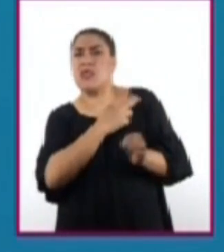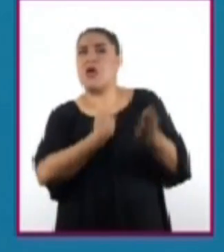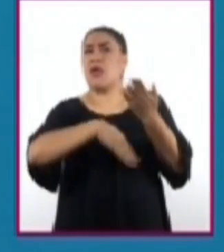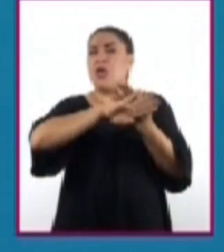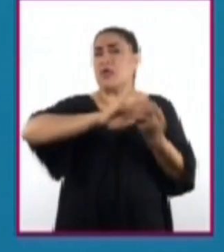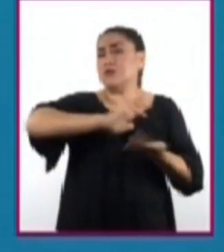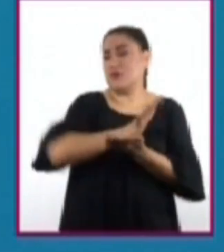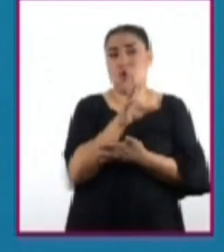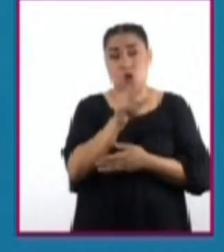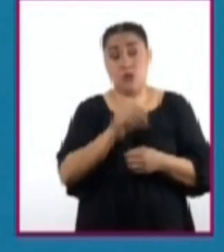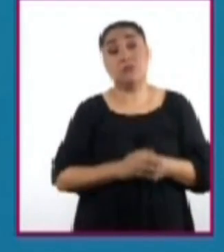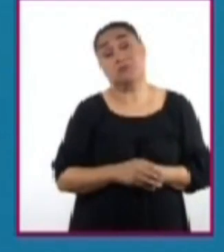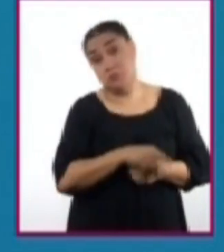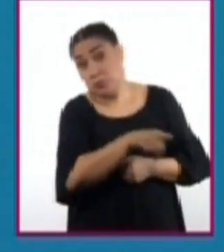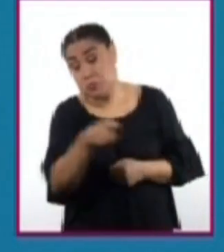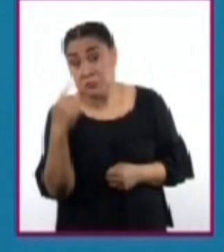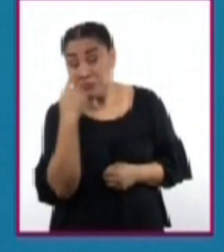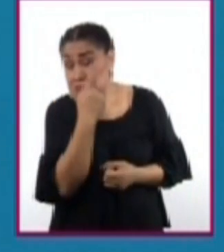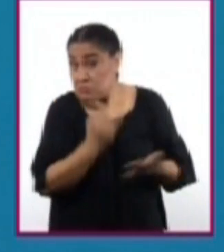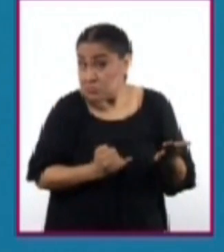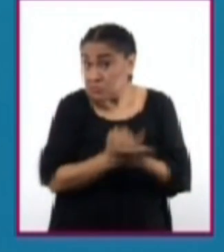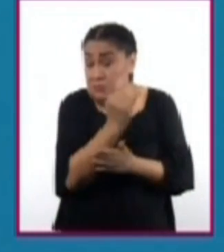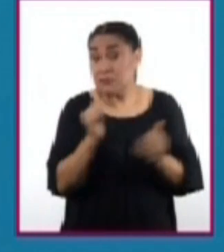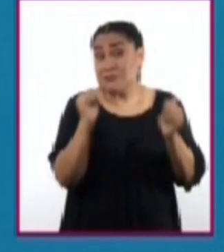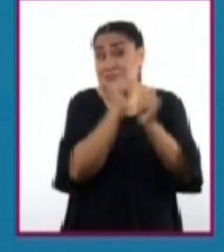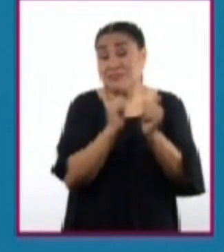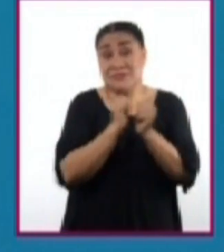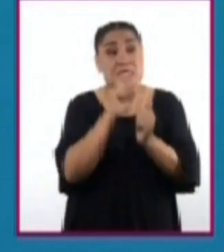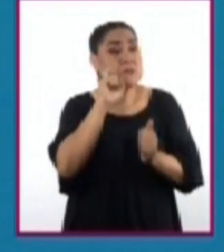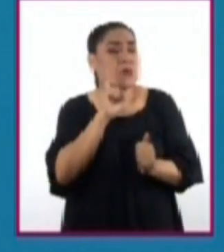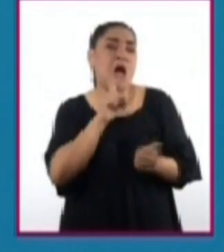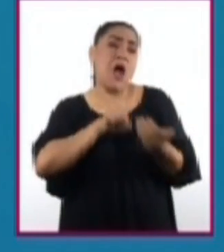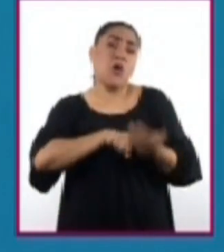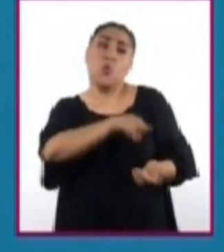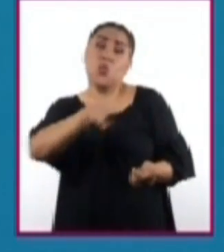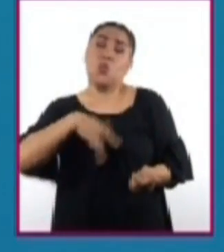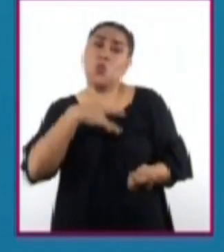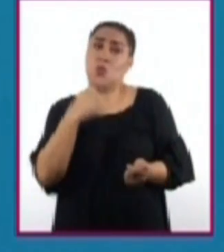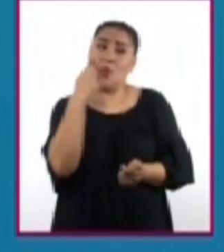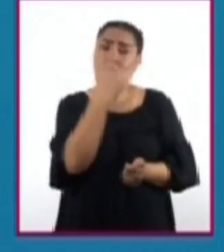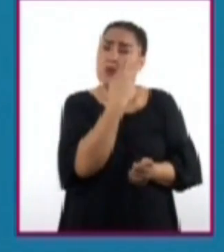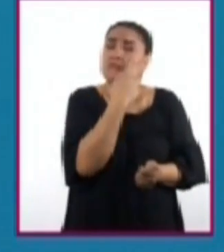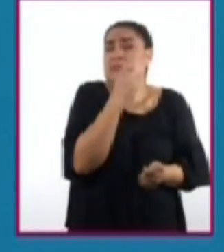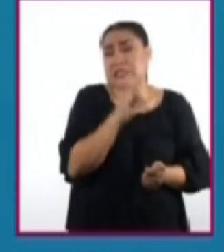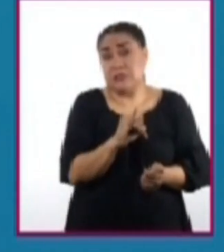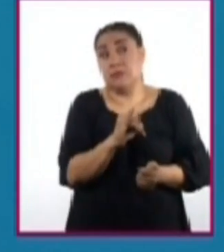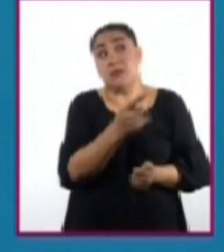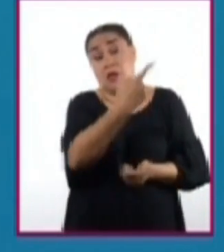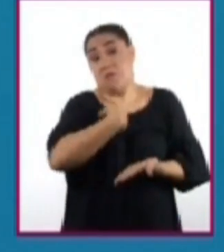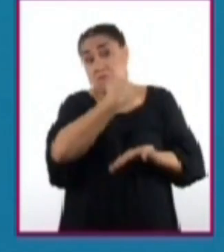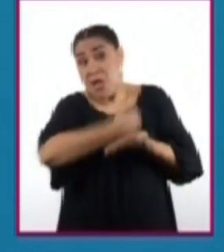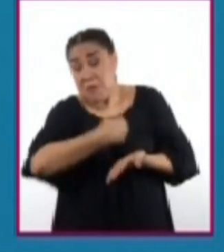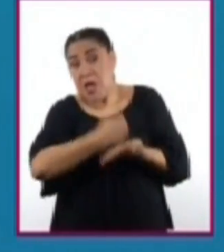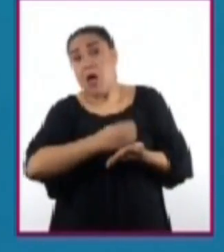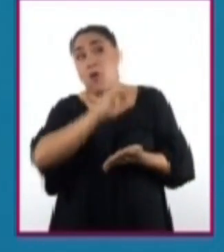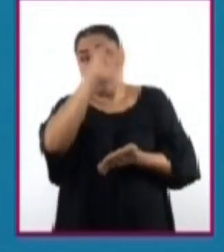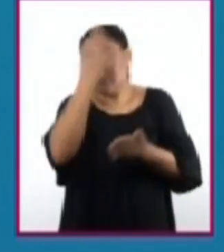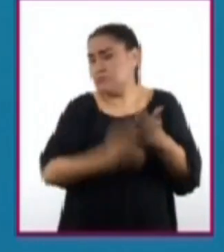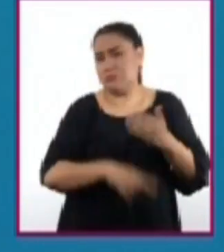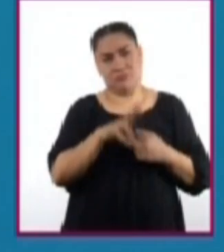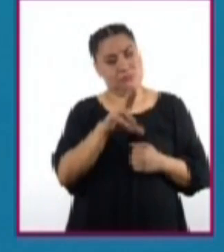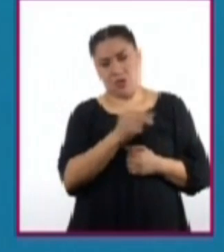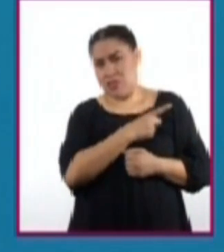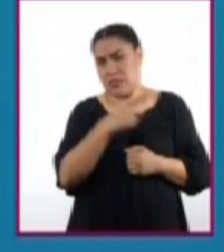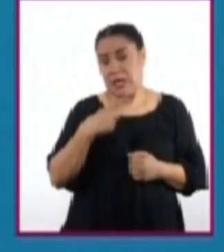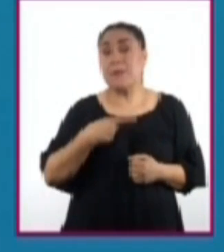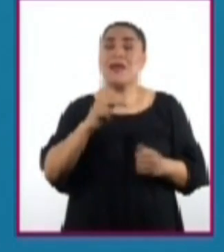Si decides tener relaciones sexuales, que sea por voluntad propia, sin permitir presiones ni faltas de respeto y con la debida